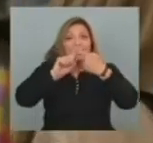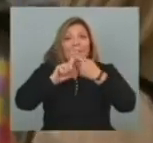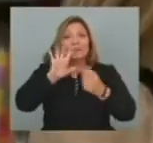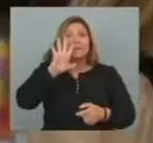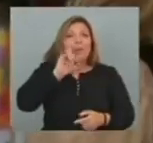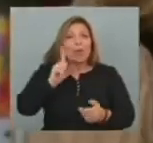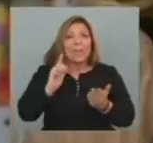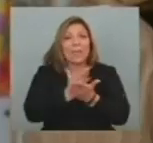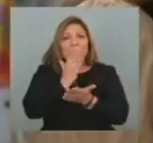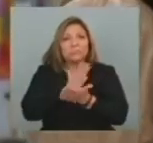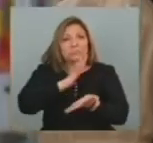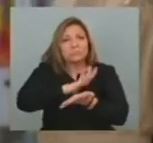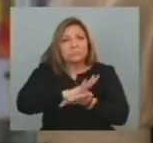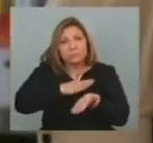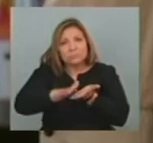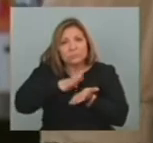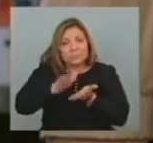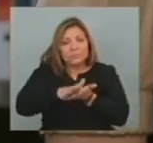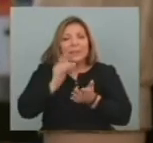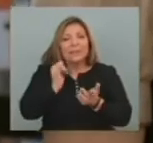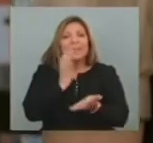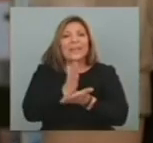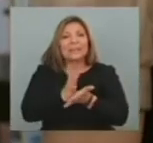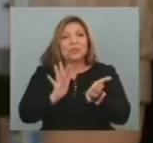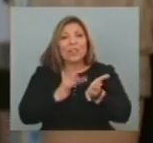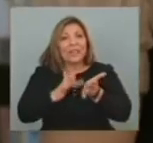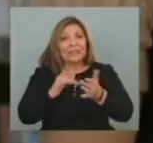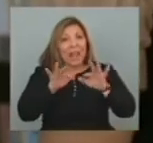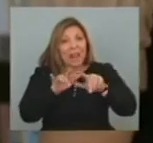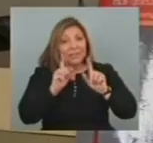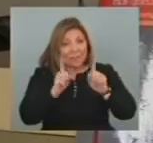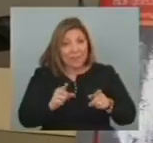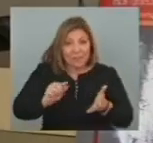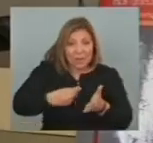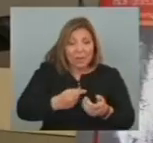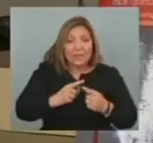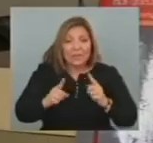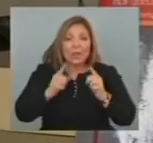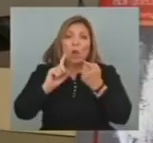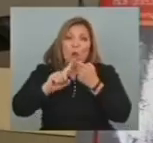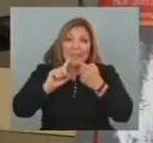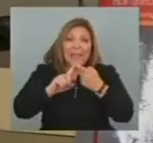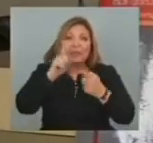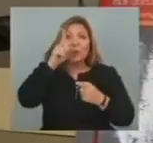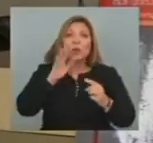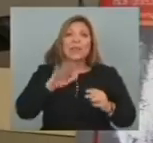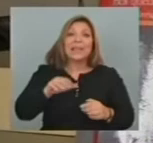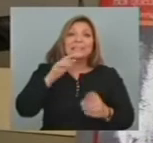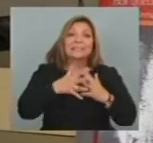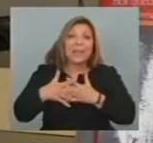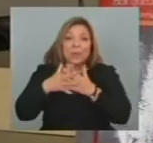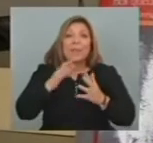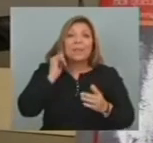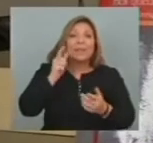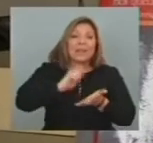.000 ejemplares Incluye también Los derechos digitales De la obra El contrato Fue firmado A partir de contactos Entre la editorial Norteamericana Y la agencia